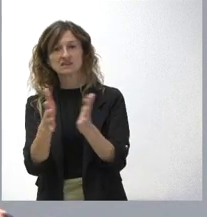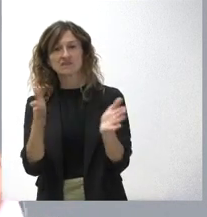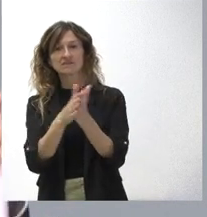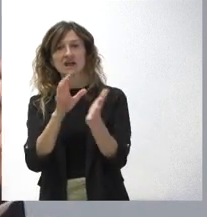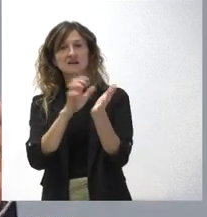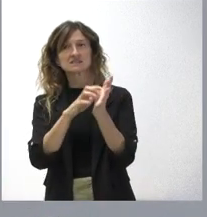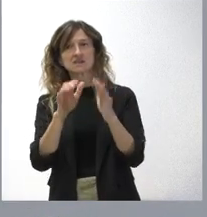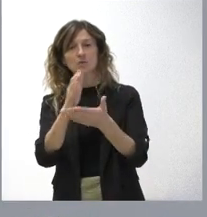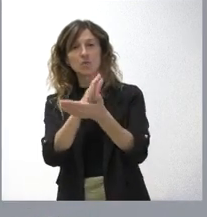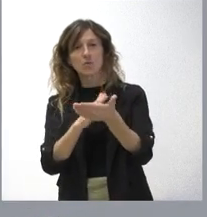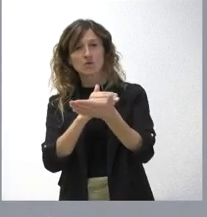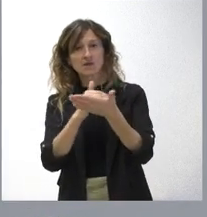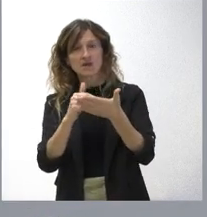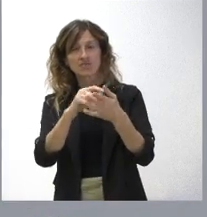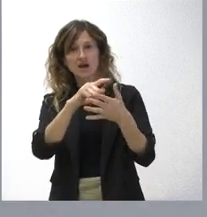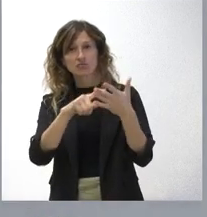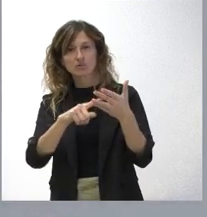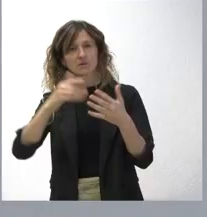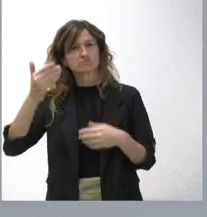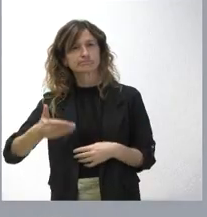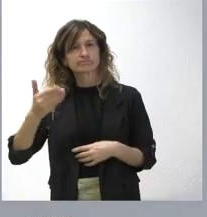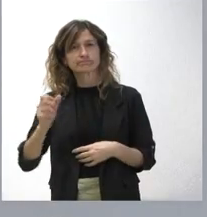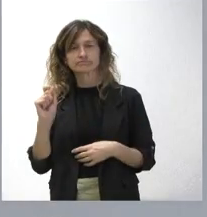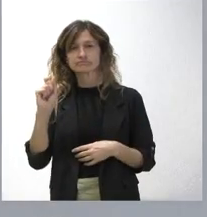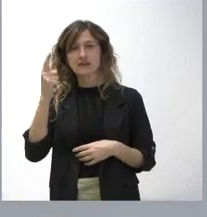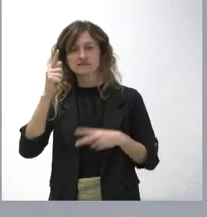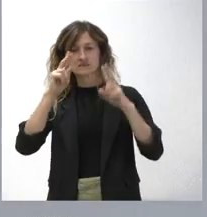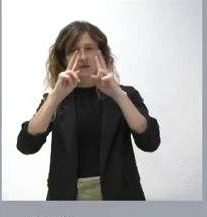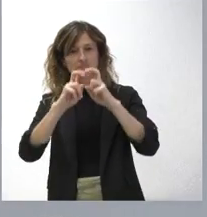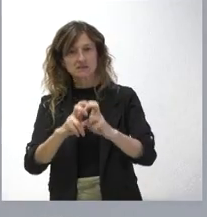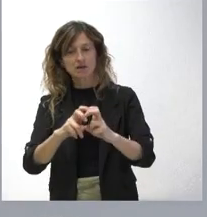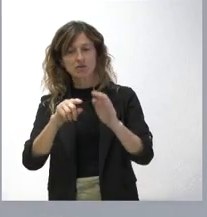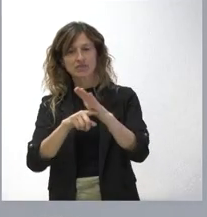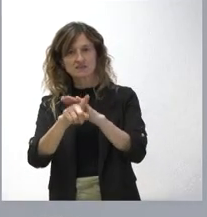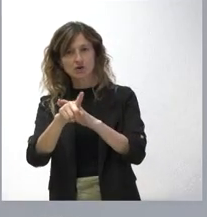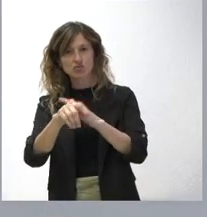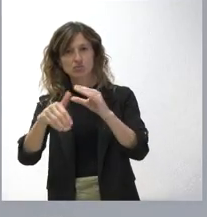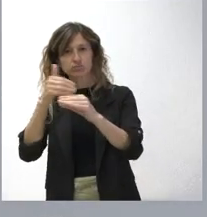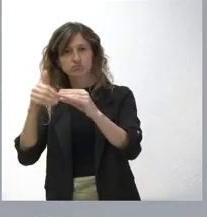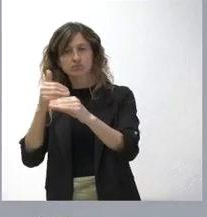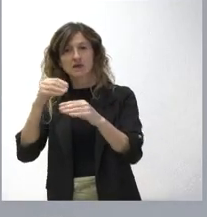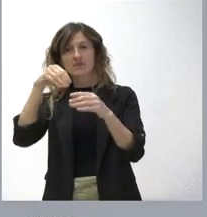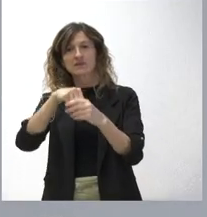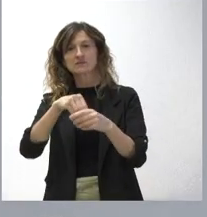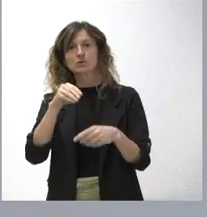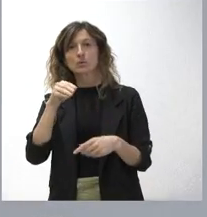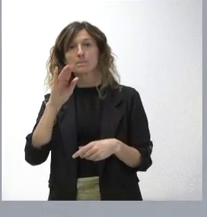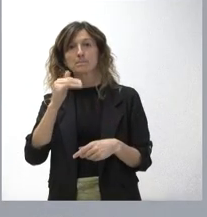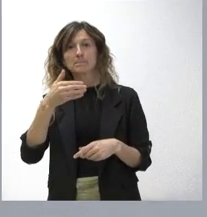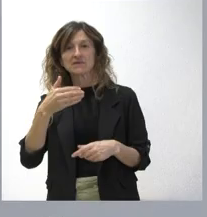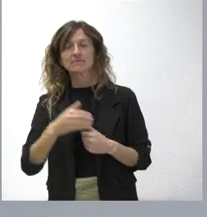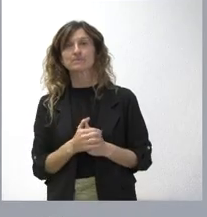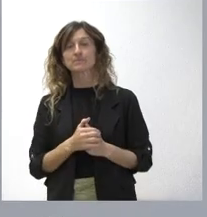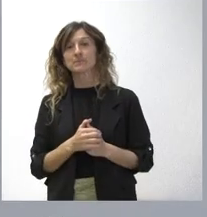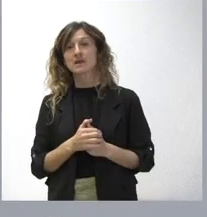León esté entre las comunidades autónomas con más peso de investigación, desarrollo e innovación dentro de su Producto Interior Bruto y que este